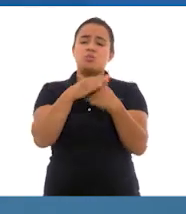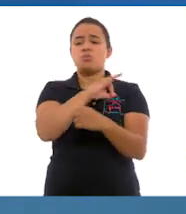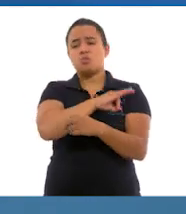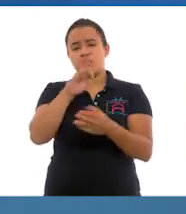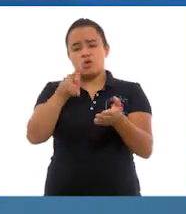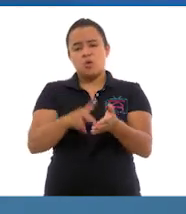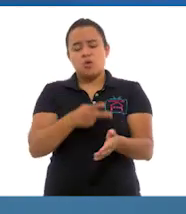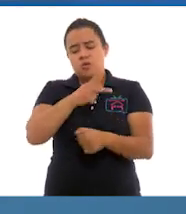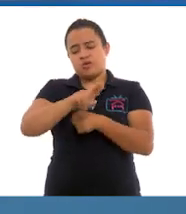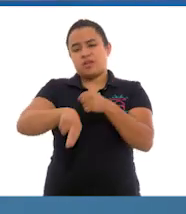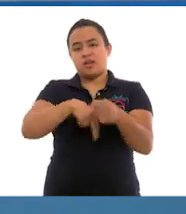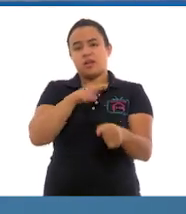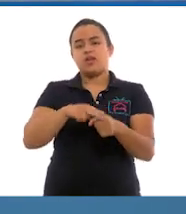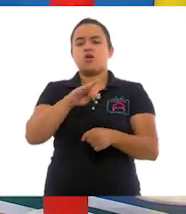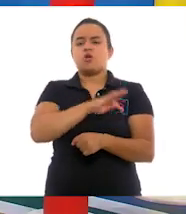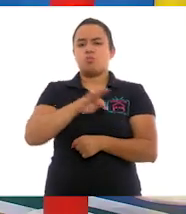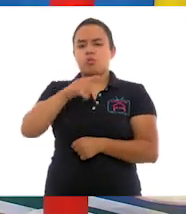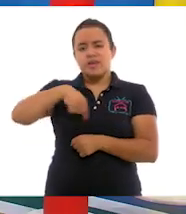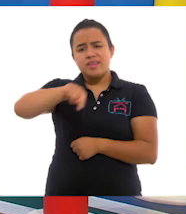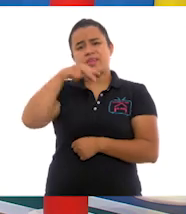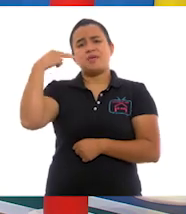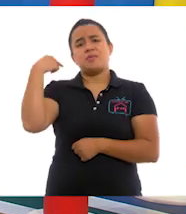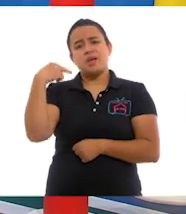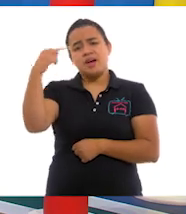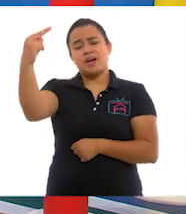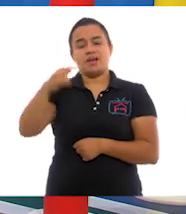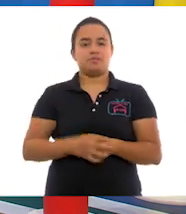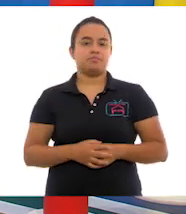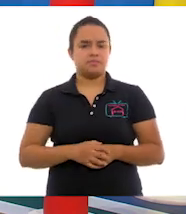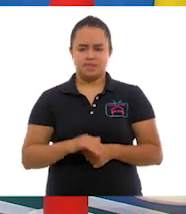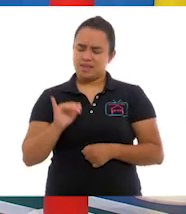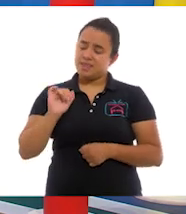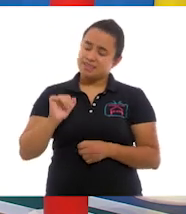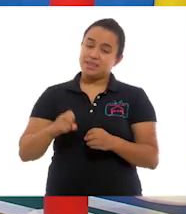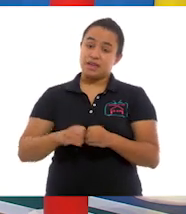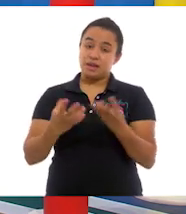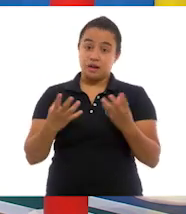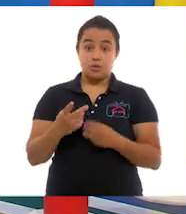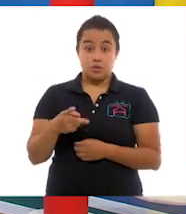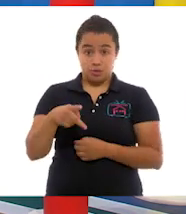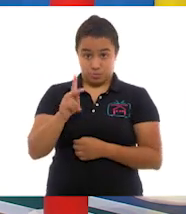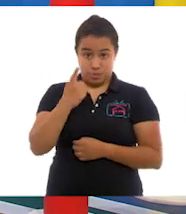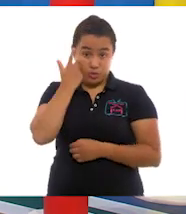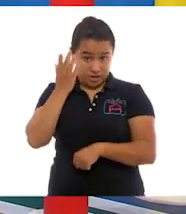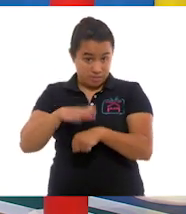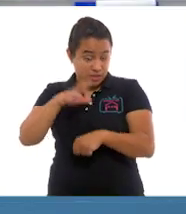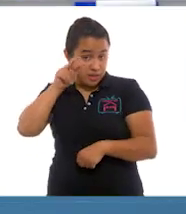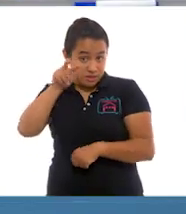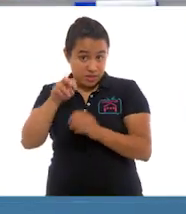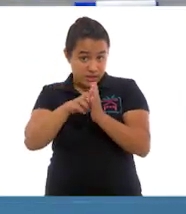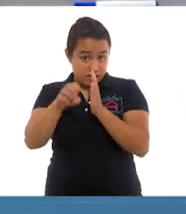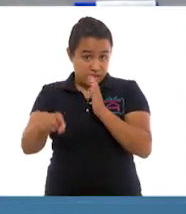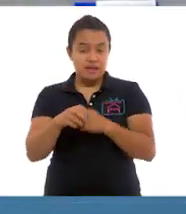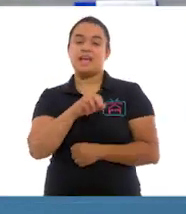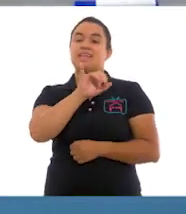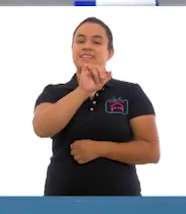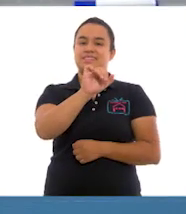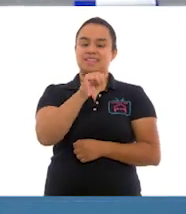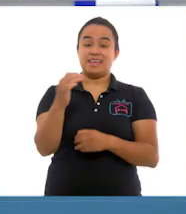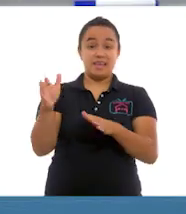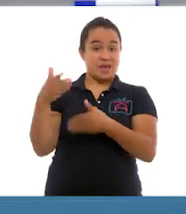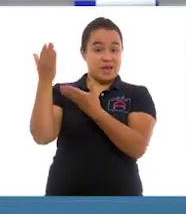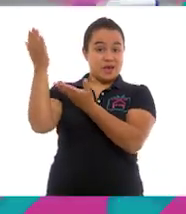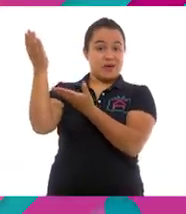normalidad y podamos viajar. Claro que sí, Ale. ¿Pero quieren ver otros ejemplos? ¡Sí! ¡Sí! ¡Vamos!